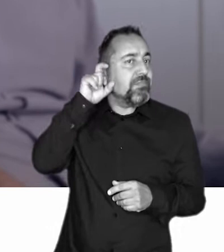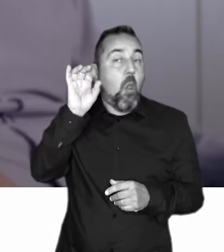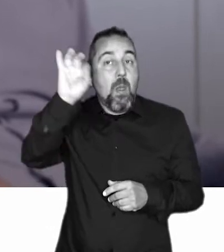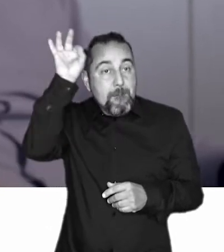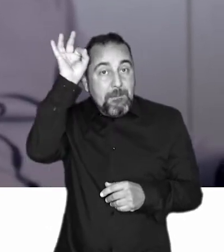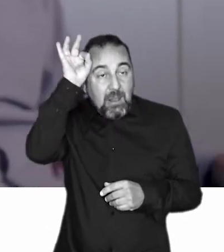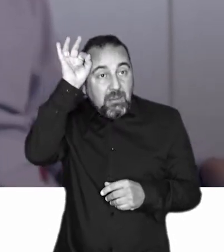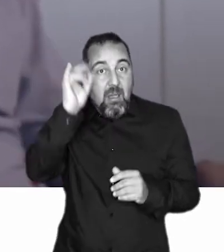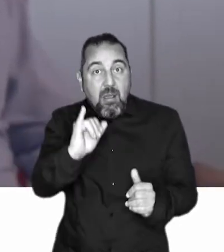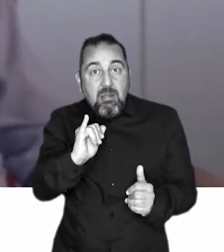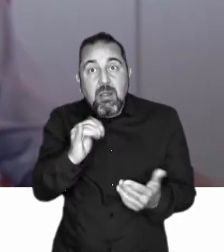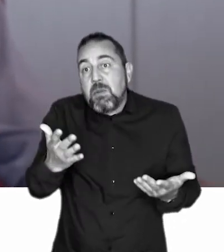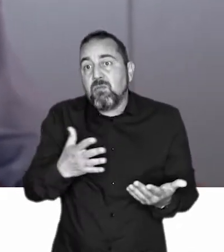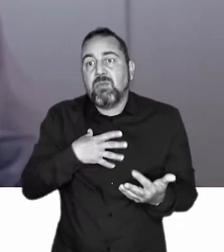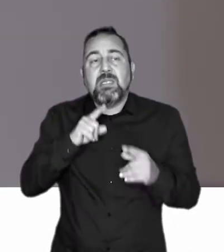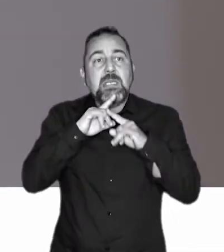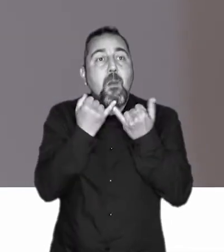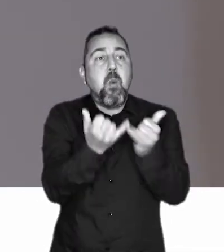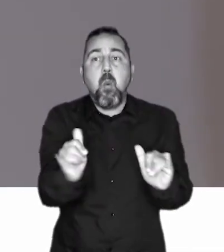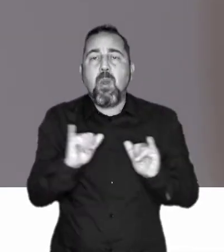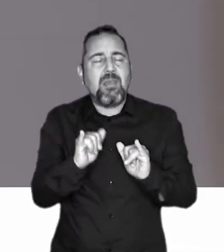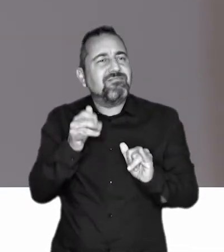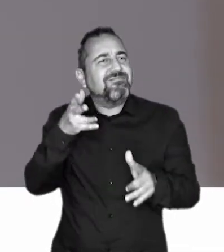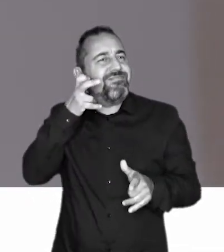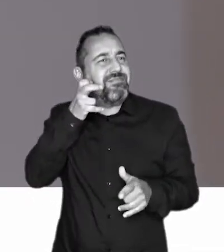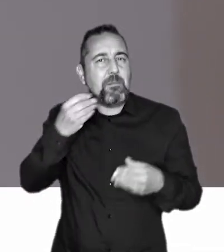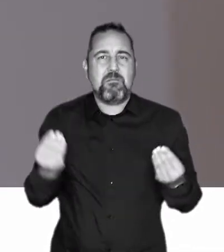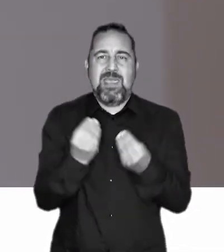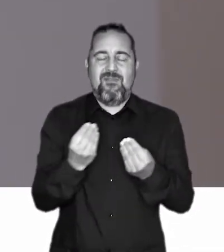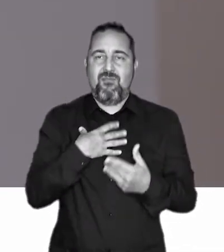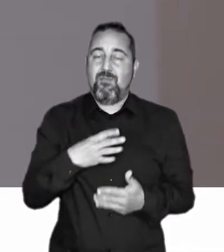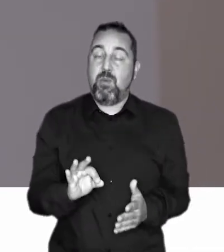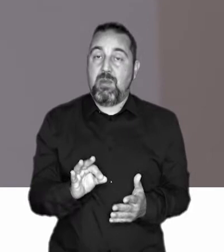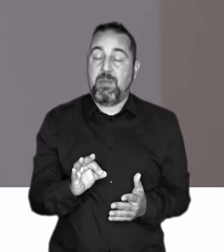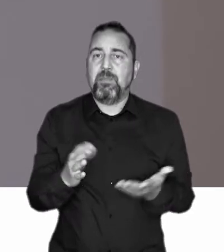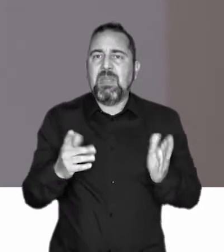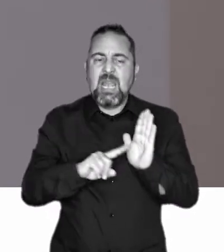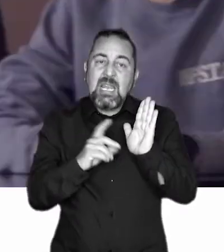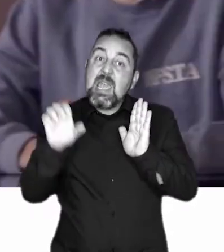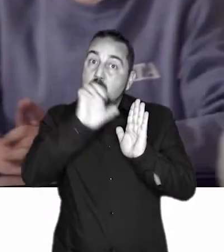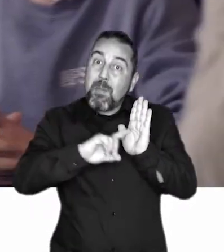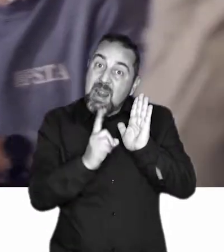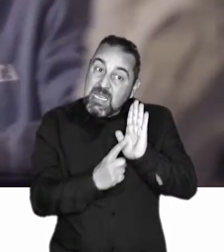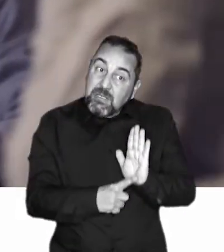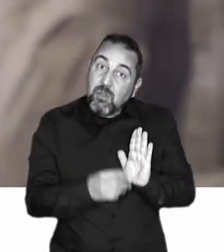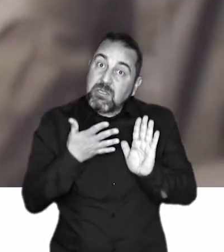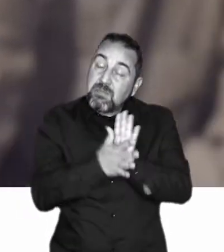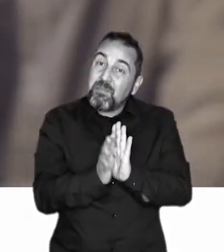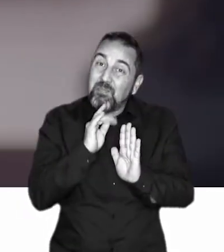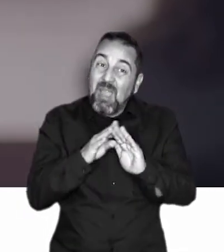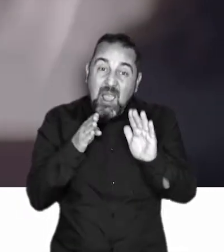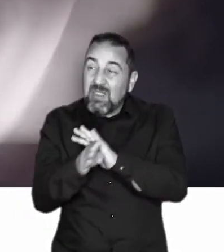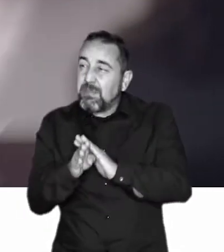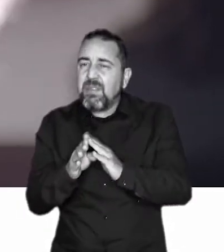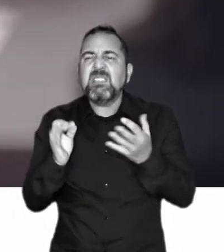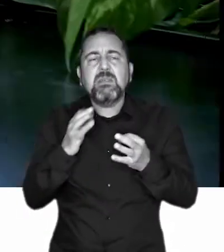que usan audífonos o implantes cocleares que prefieren conectarse a un bucle magnético para oír mejor el sonido. La Legislación